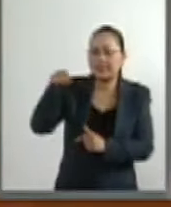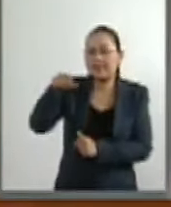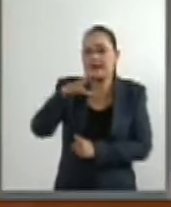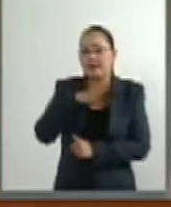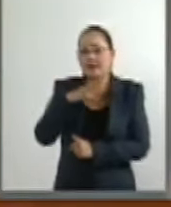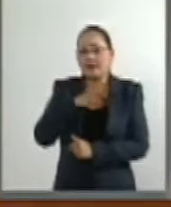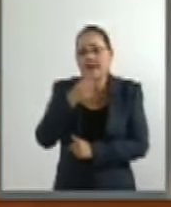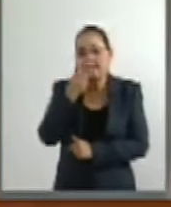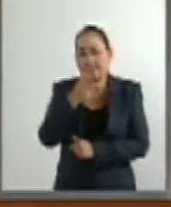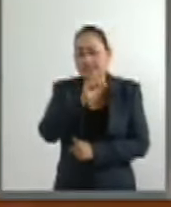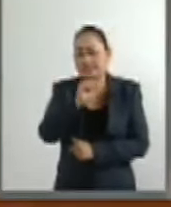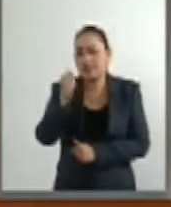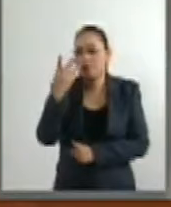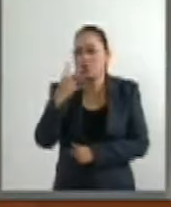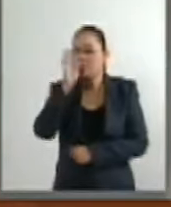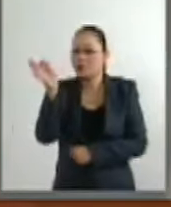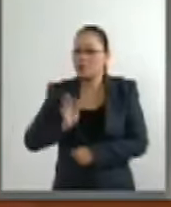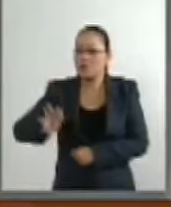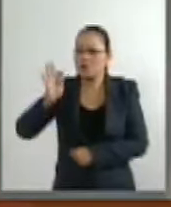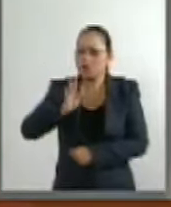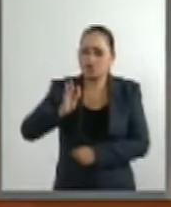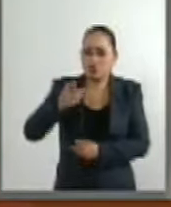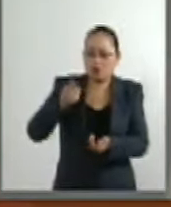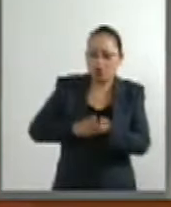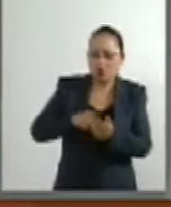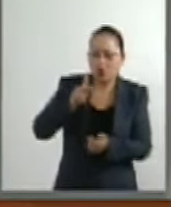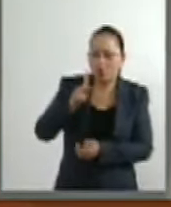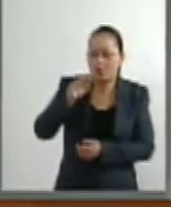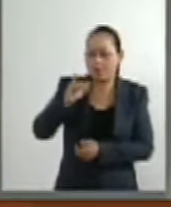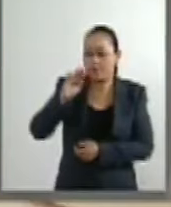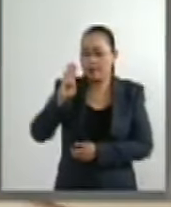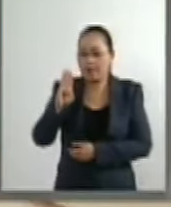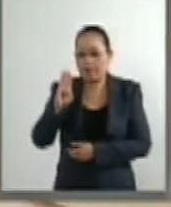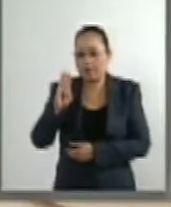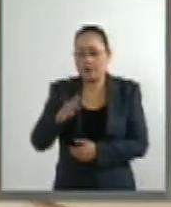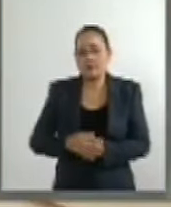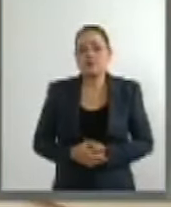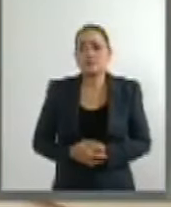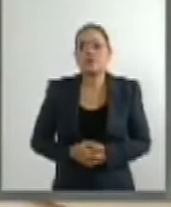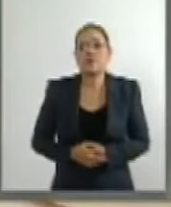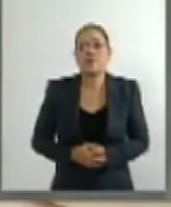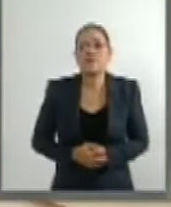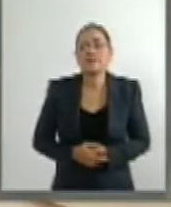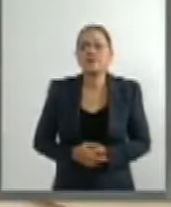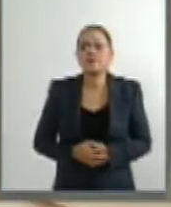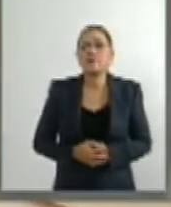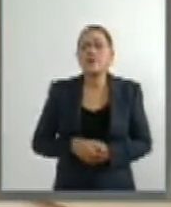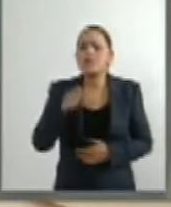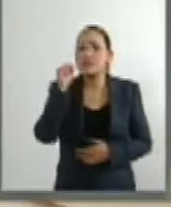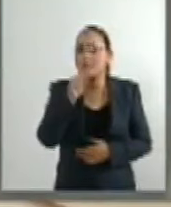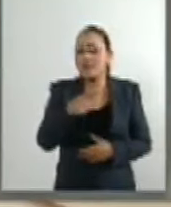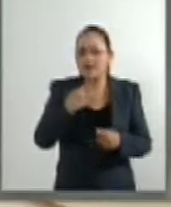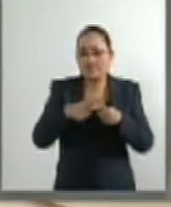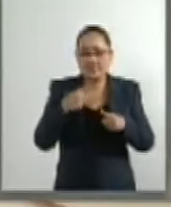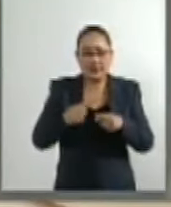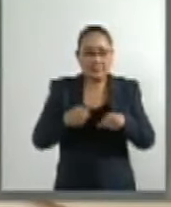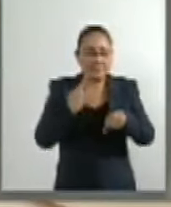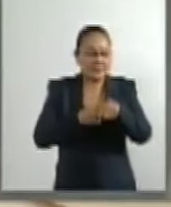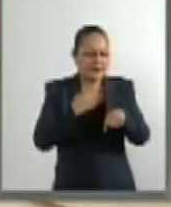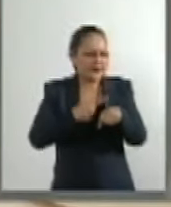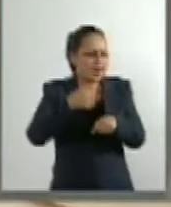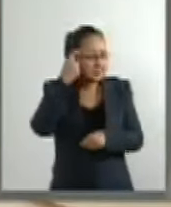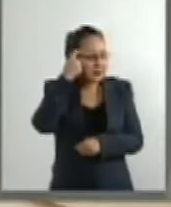y el 4 por ciento del Producto Nacional Bruto. Más aún, las enfermedades mentales